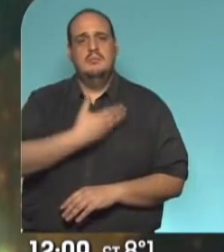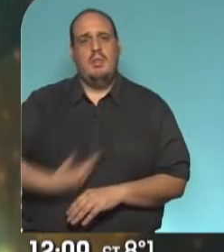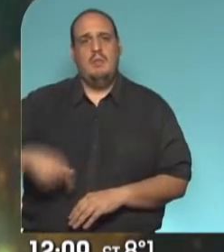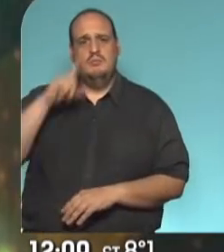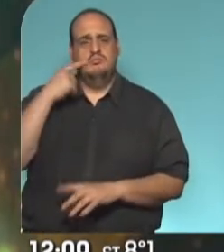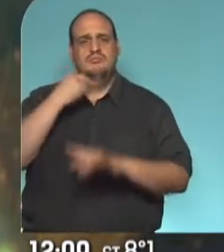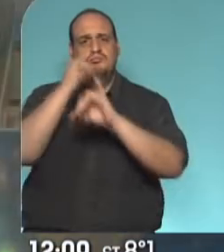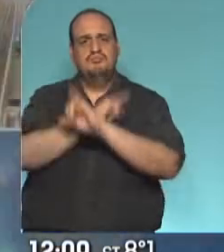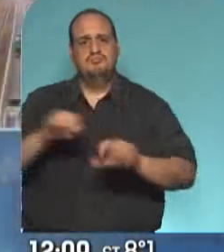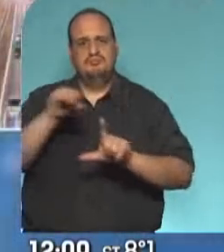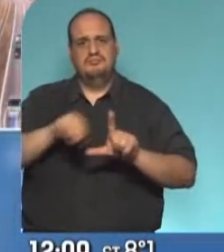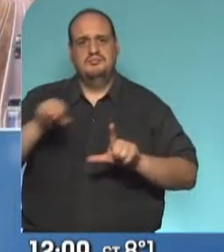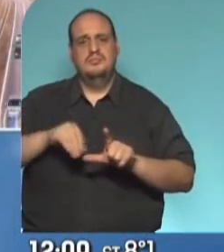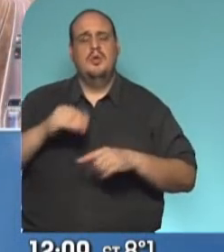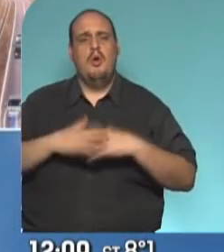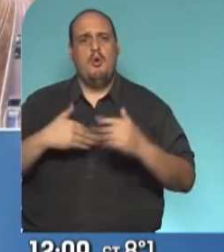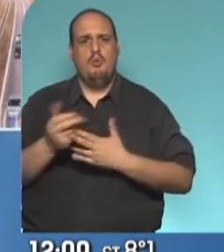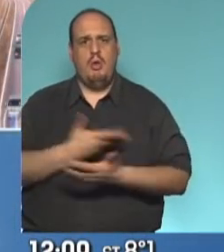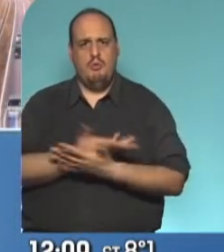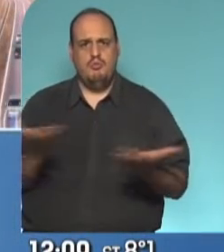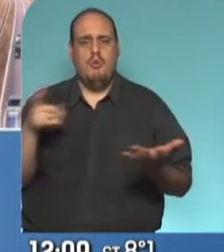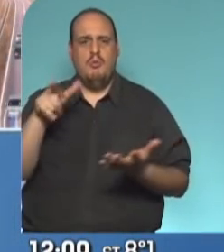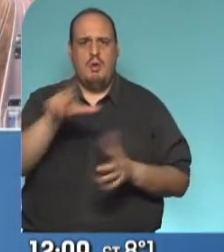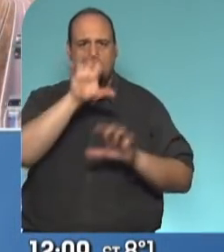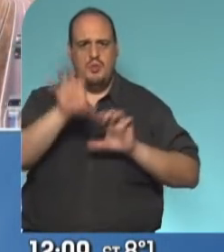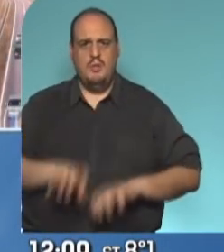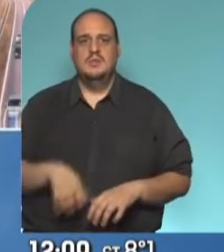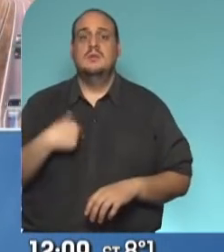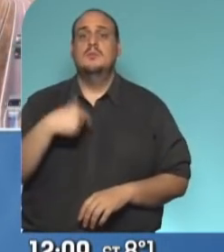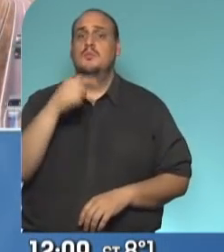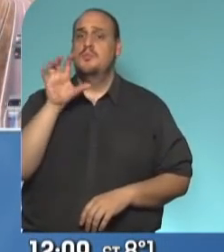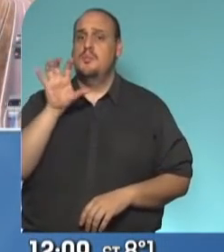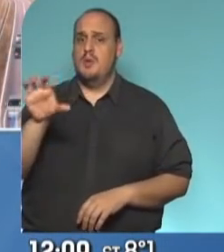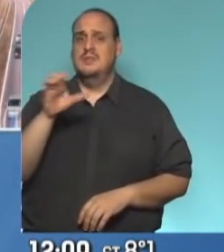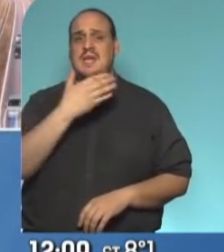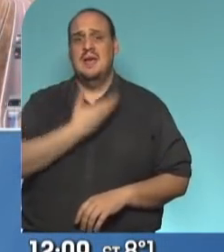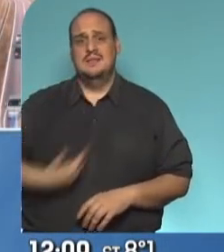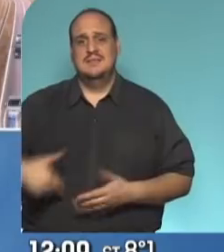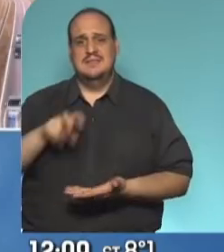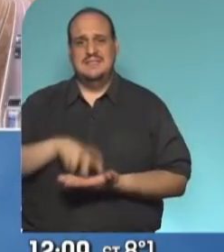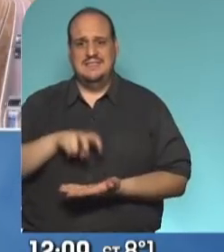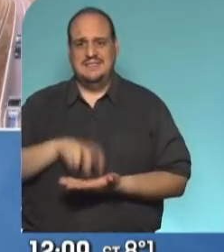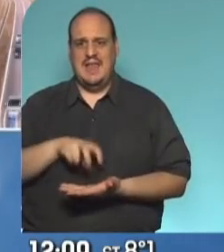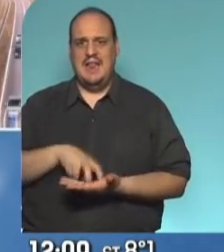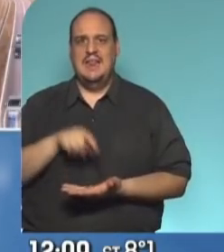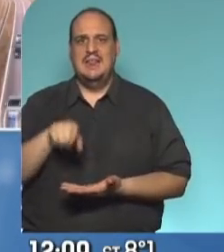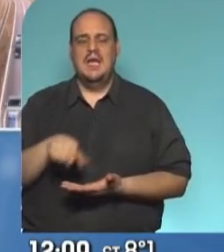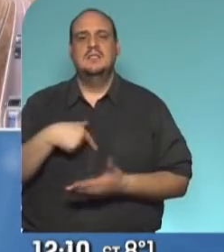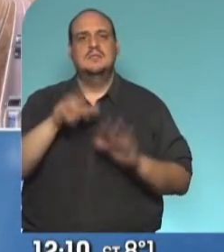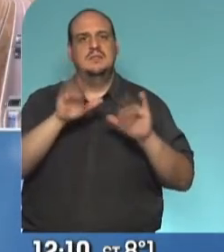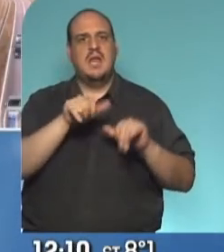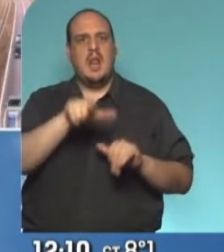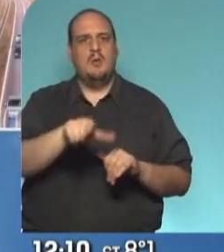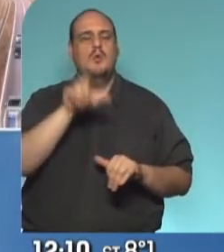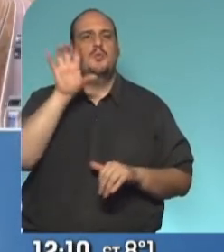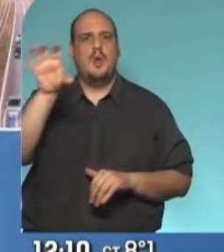provincias, lo compartimos. Desde la provincia de Salta al Gobernador Gustavo Saenz, saludamos a la provincia